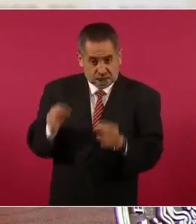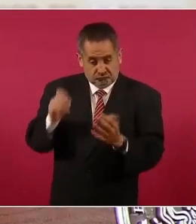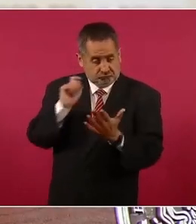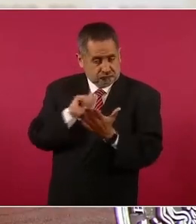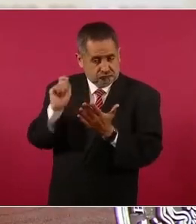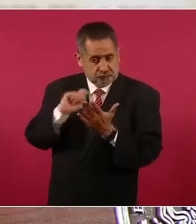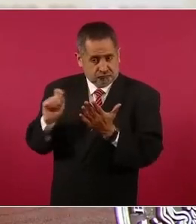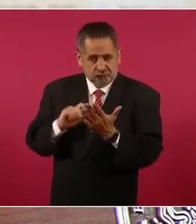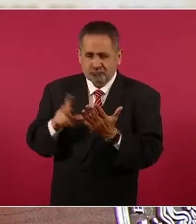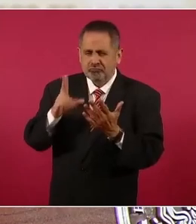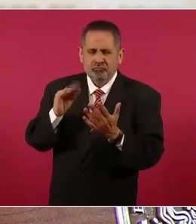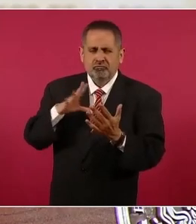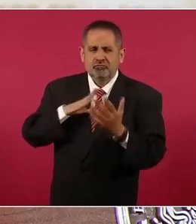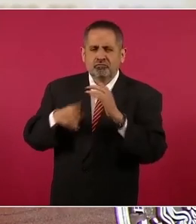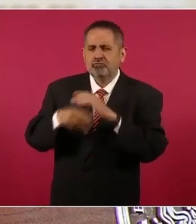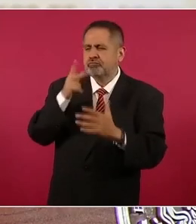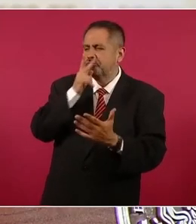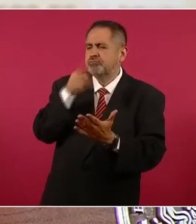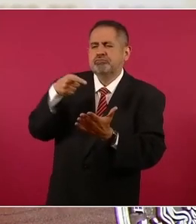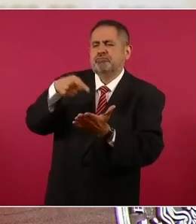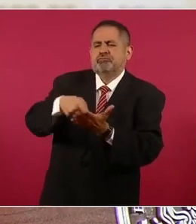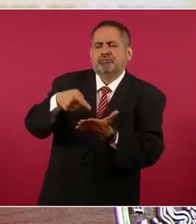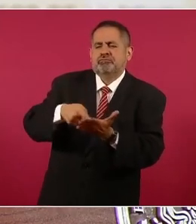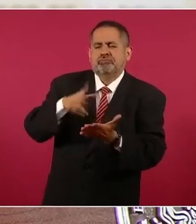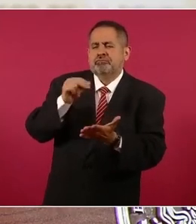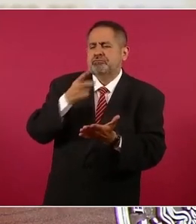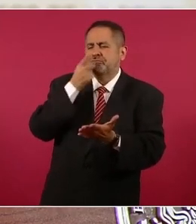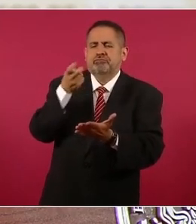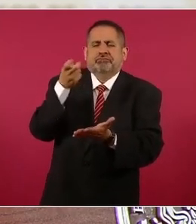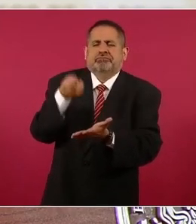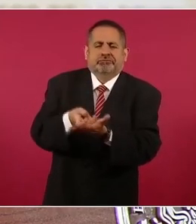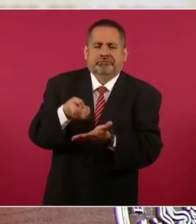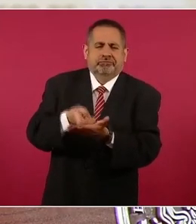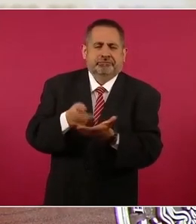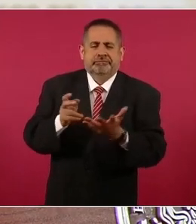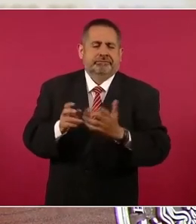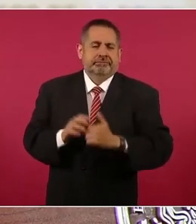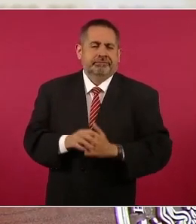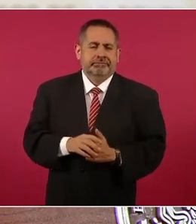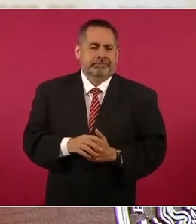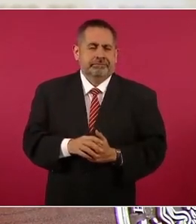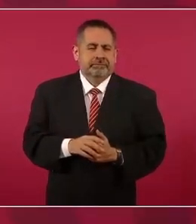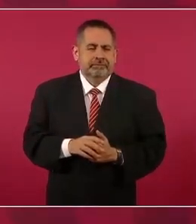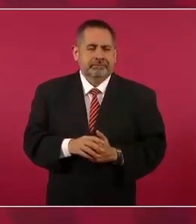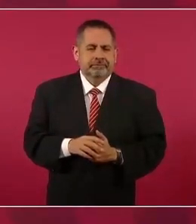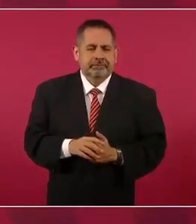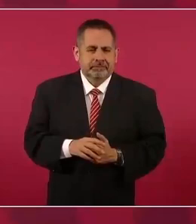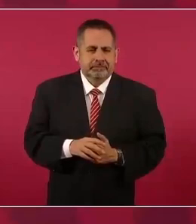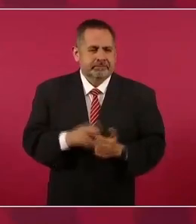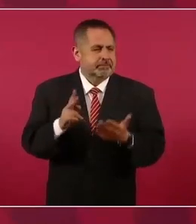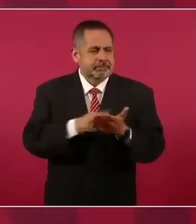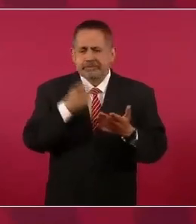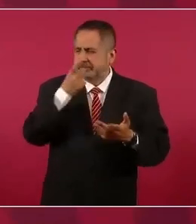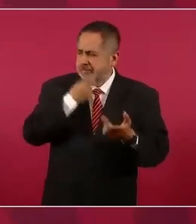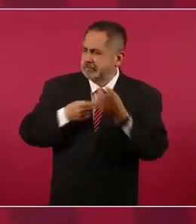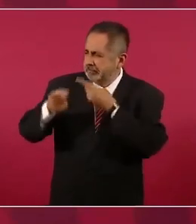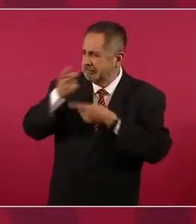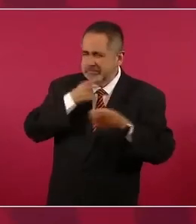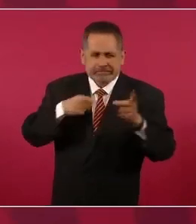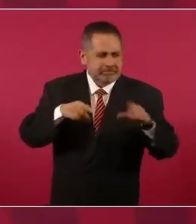no existe, porque a mí me repiten mucho,